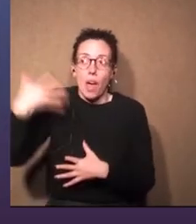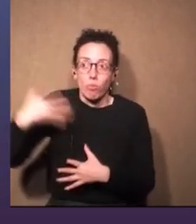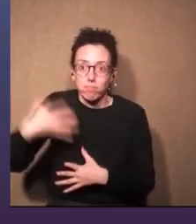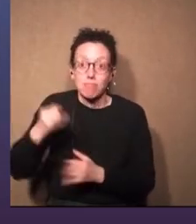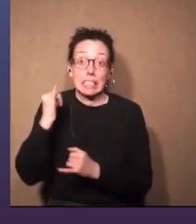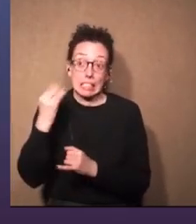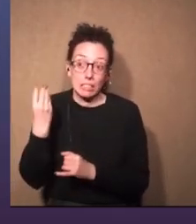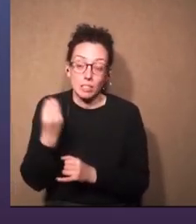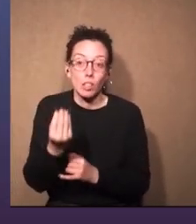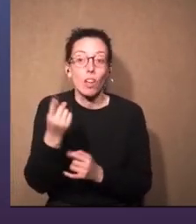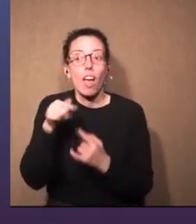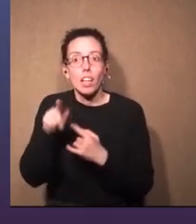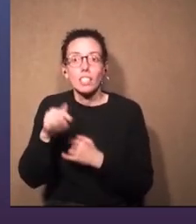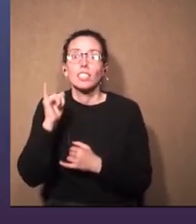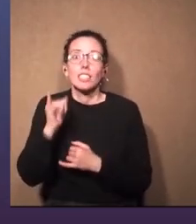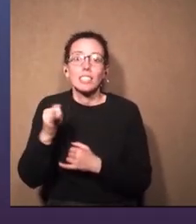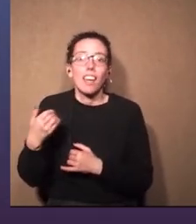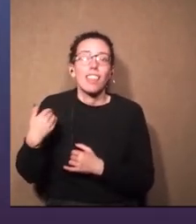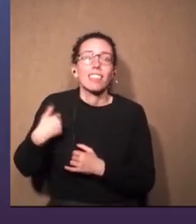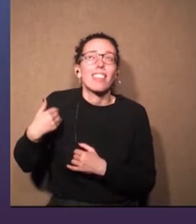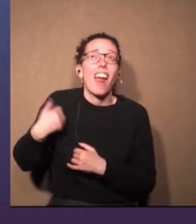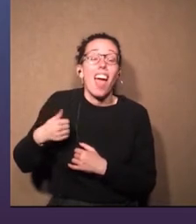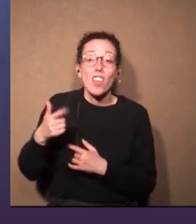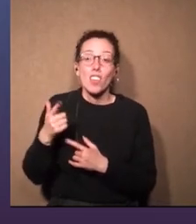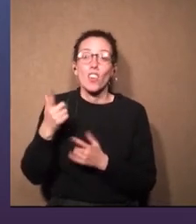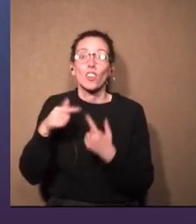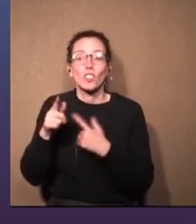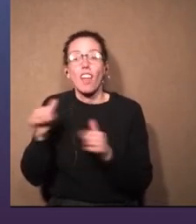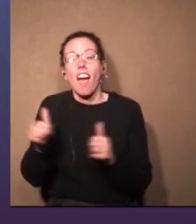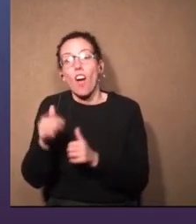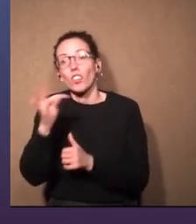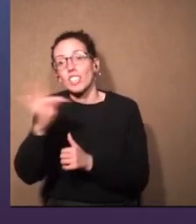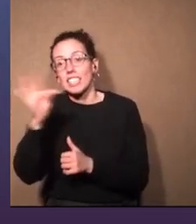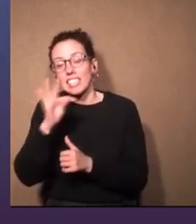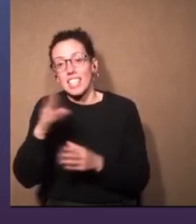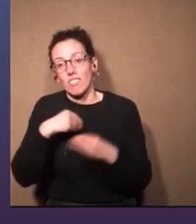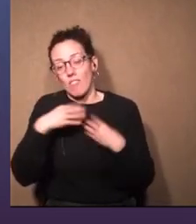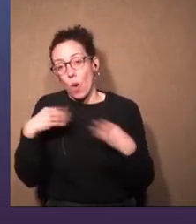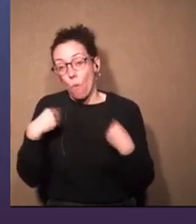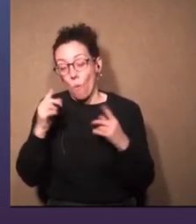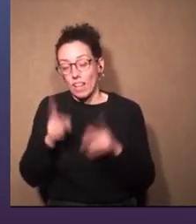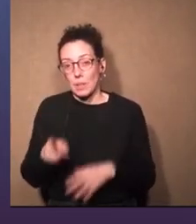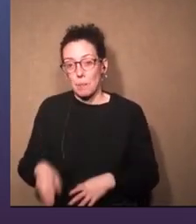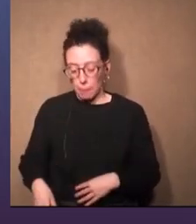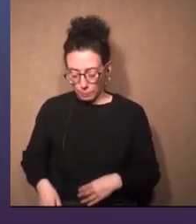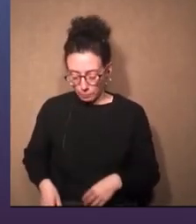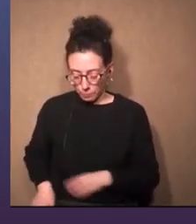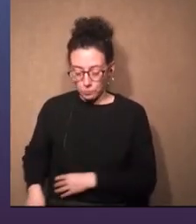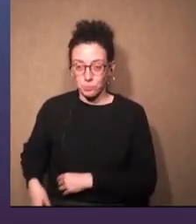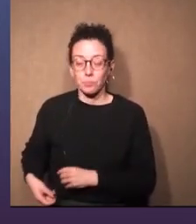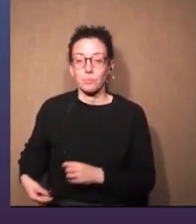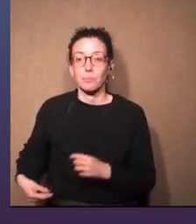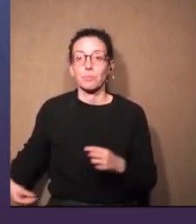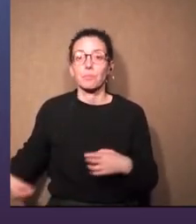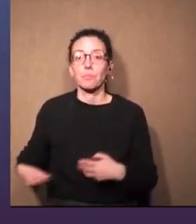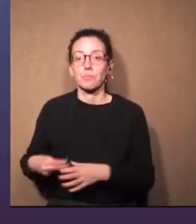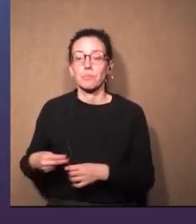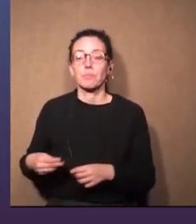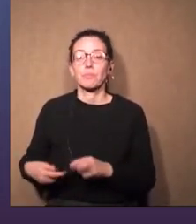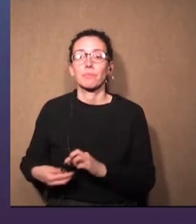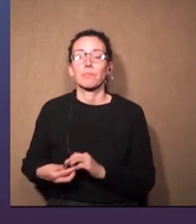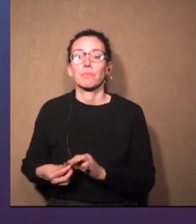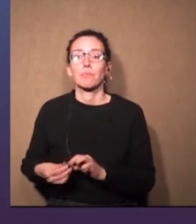y bueno, y eso sí es algo que extraño mucho y entonces hago talleres por afuera para poder